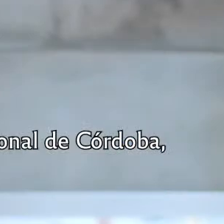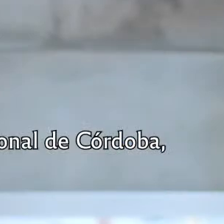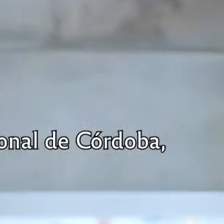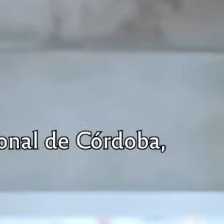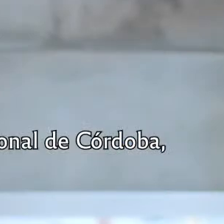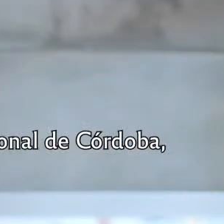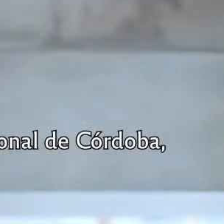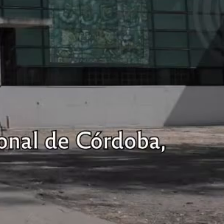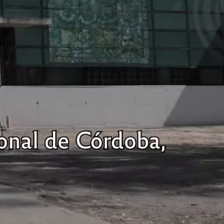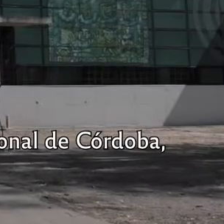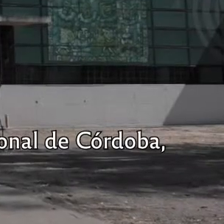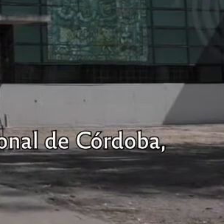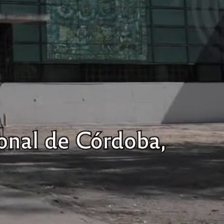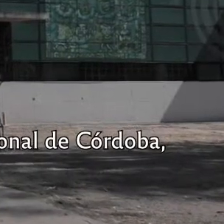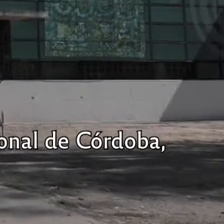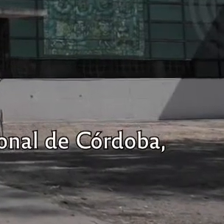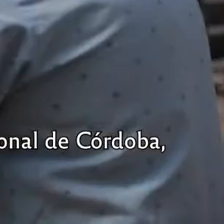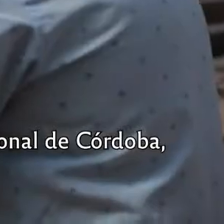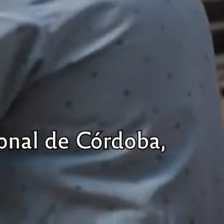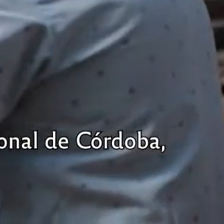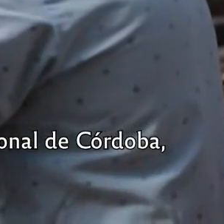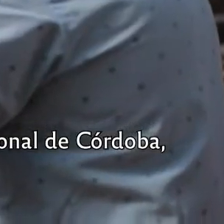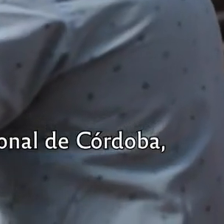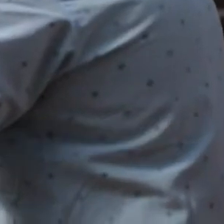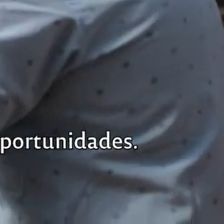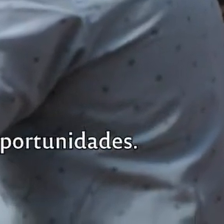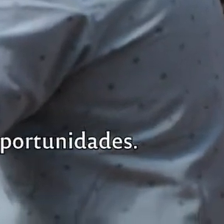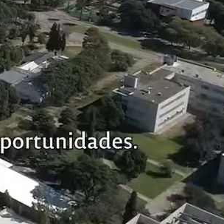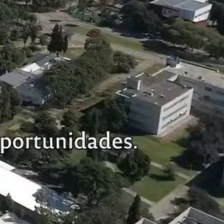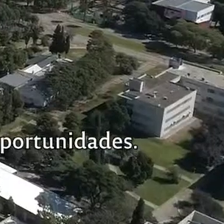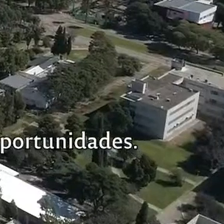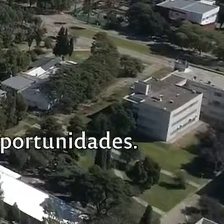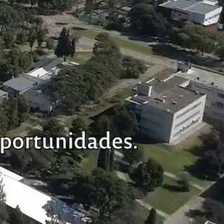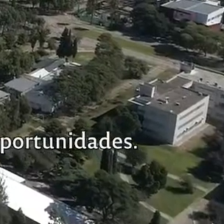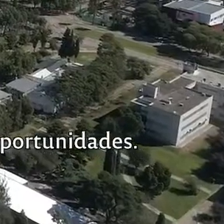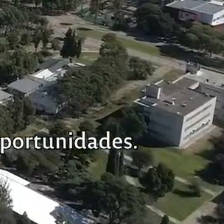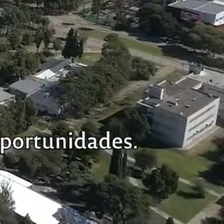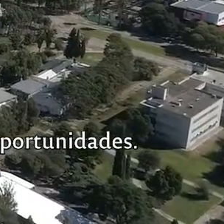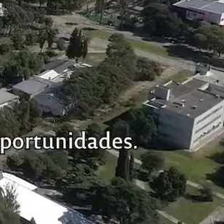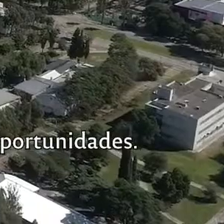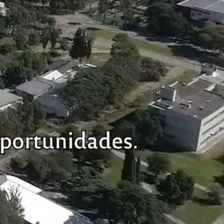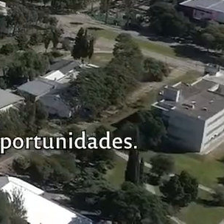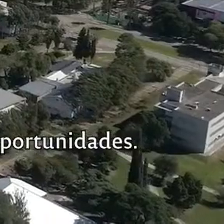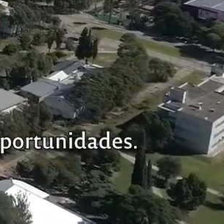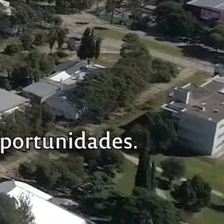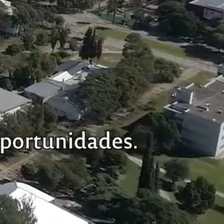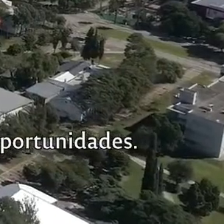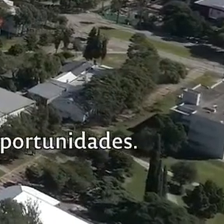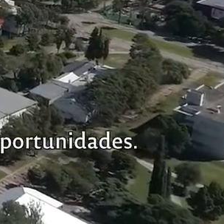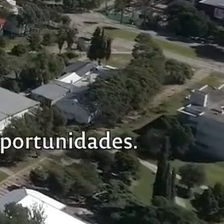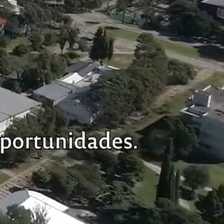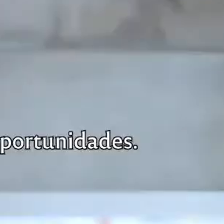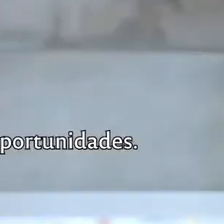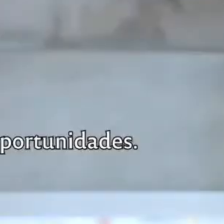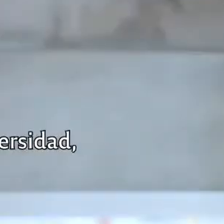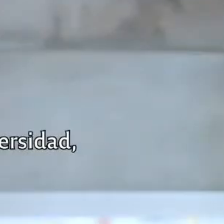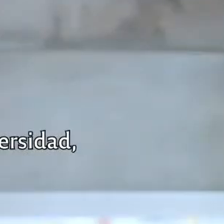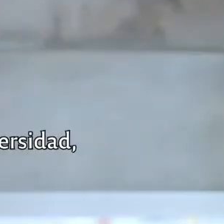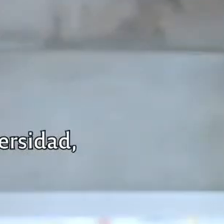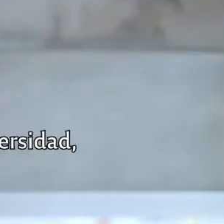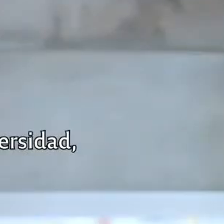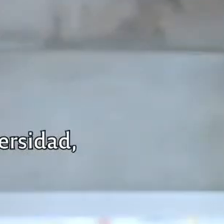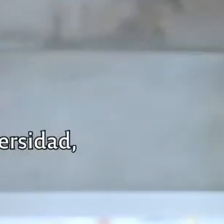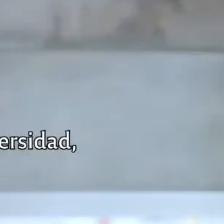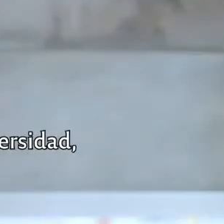Por eso te invitamos a que vengas a la Universidad Nacional de Córdoba, una universidad pública, gratuita, laica y que brinde oportunidades.